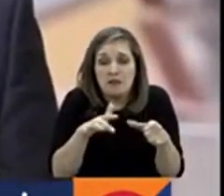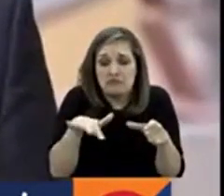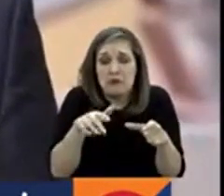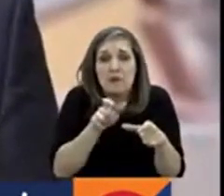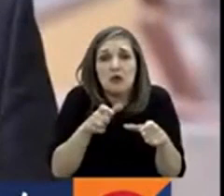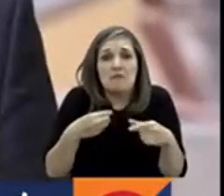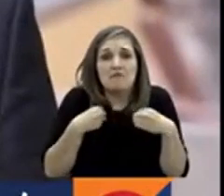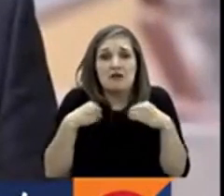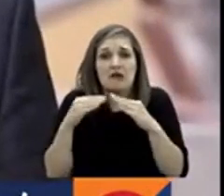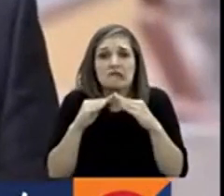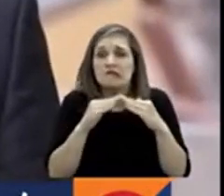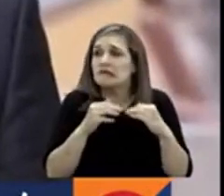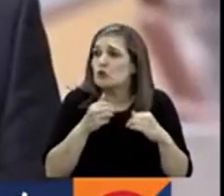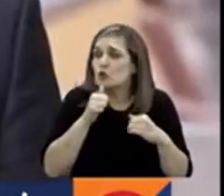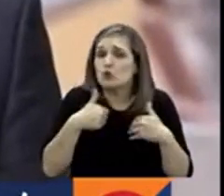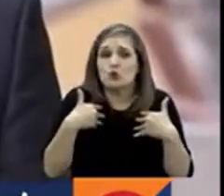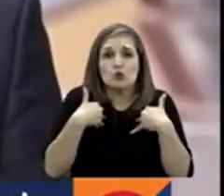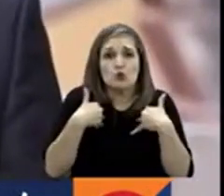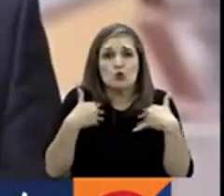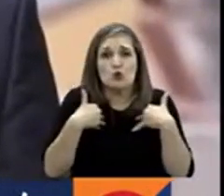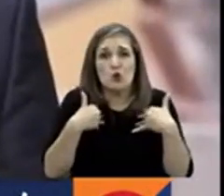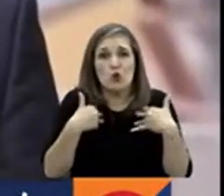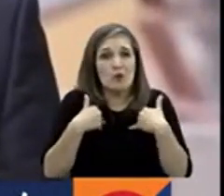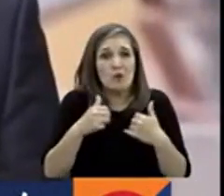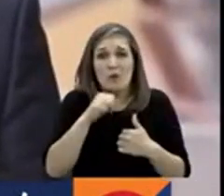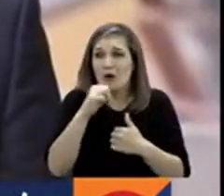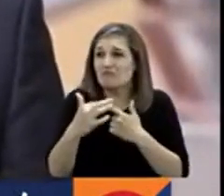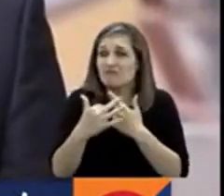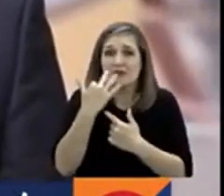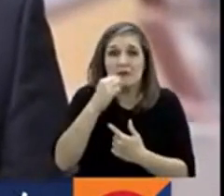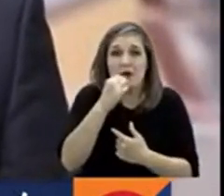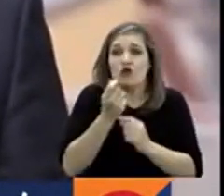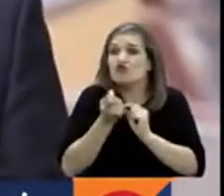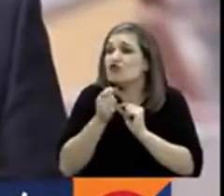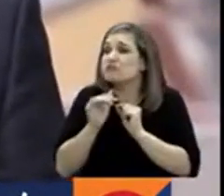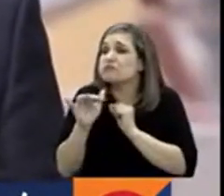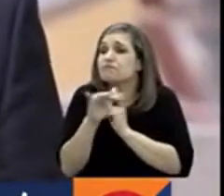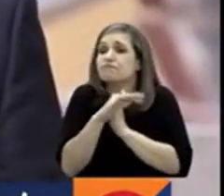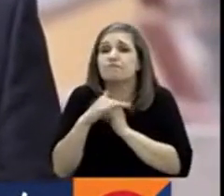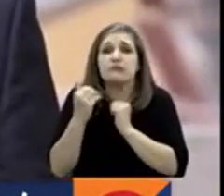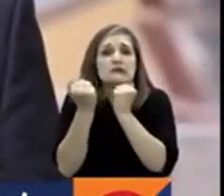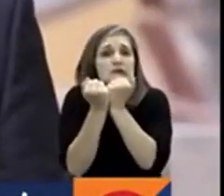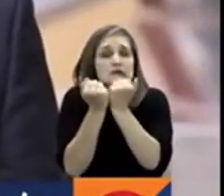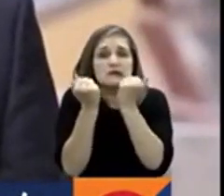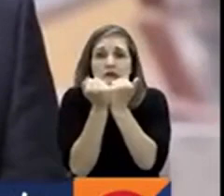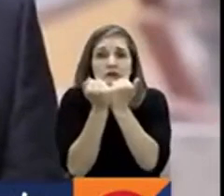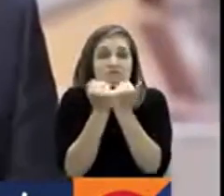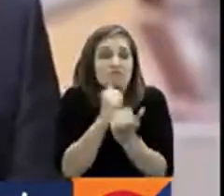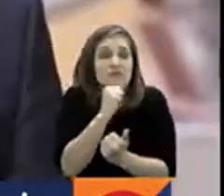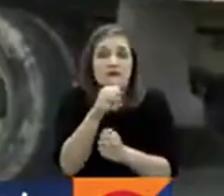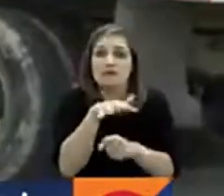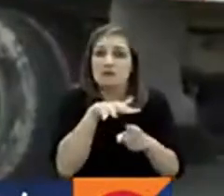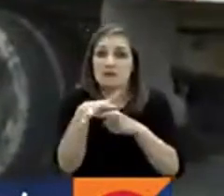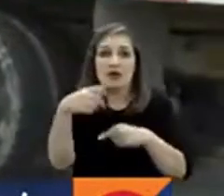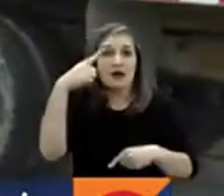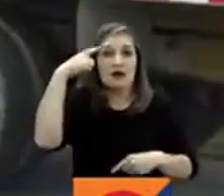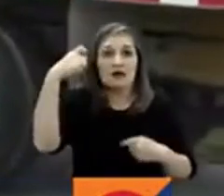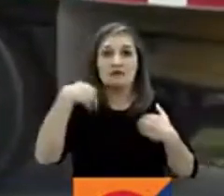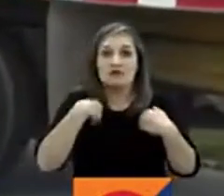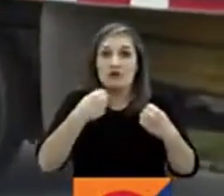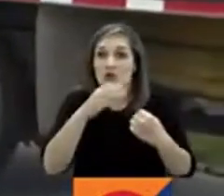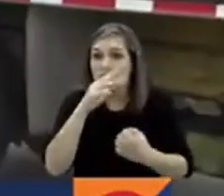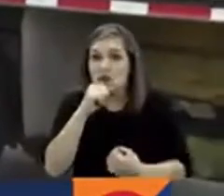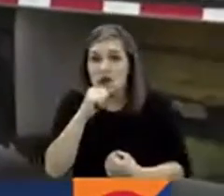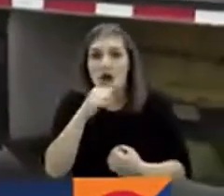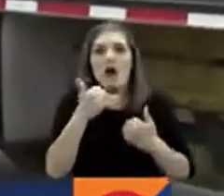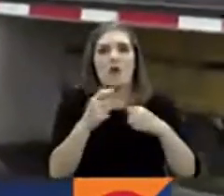sufre cualquier afectación de una manera mucho mayor, lo que pone en riesgo por supuesto la salud. Ante esto,